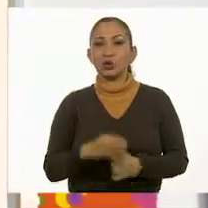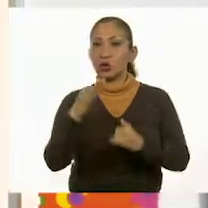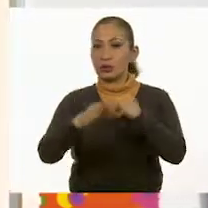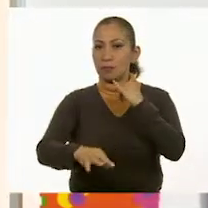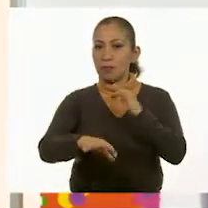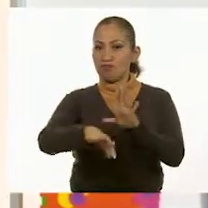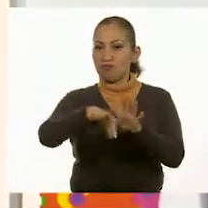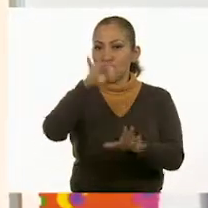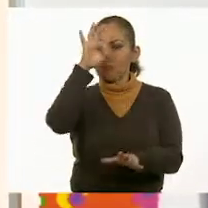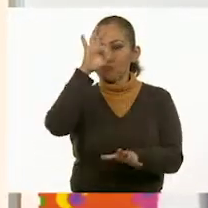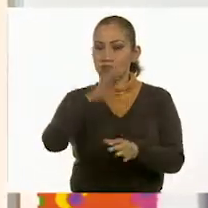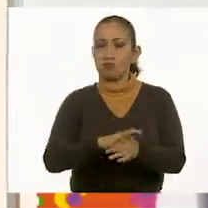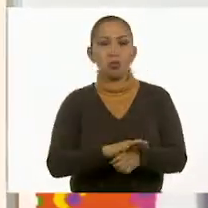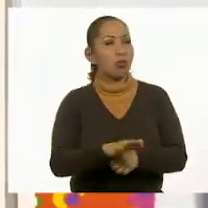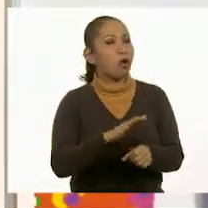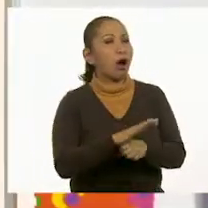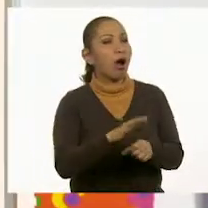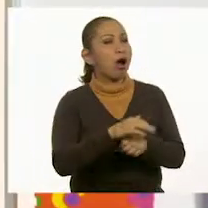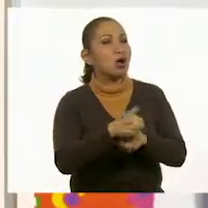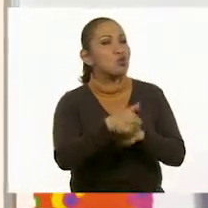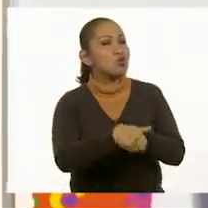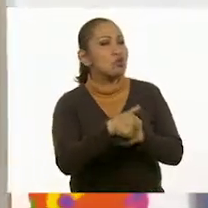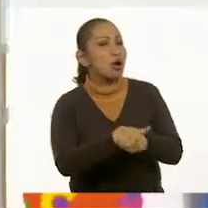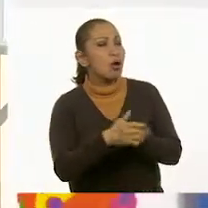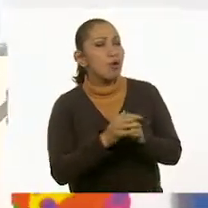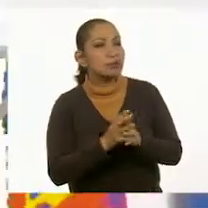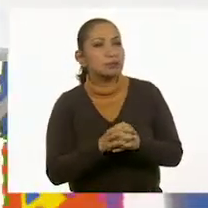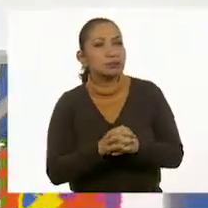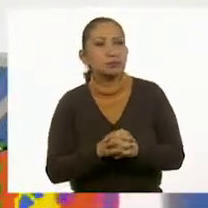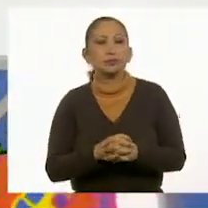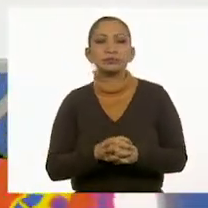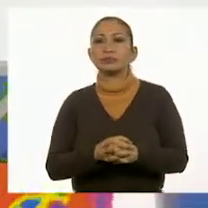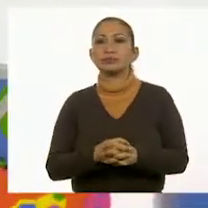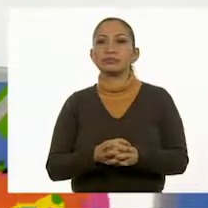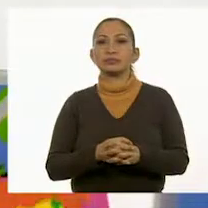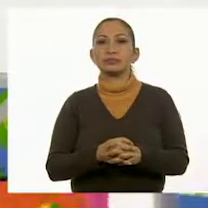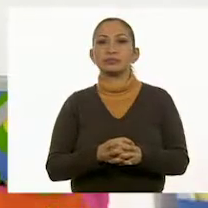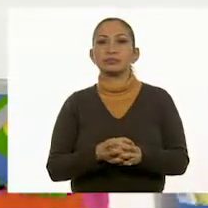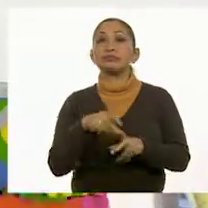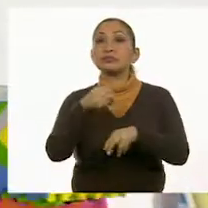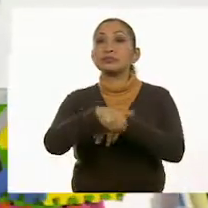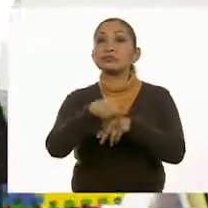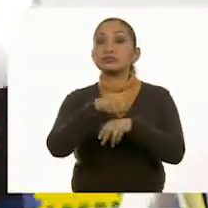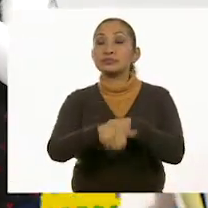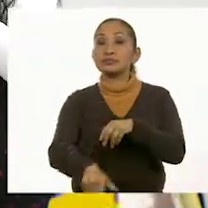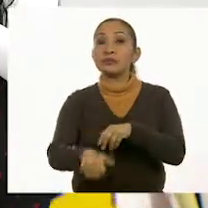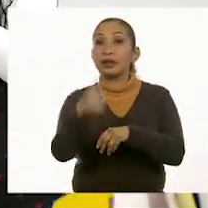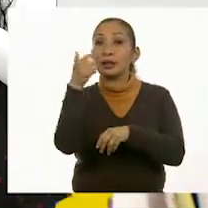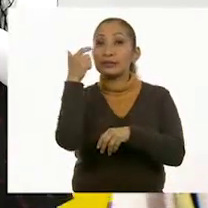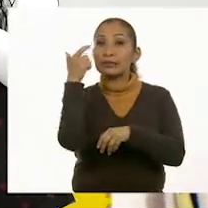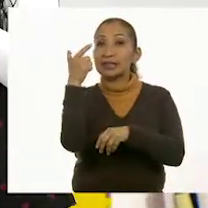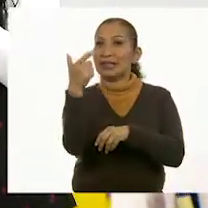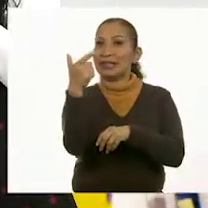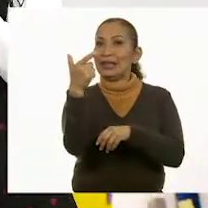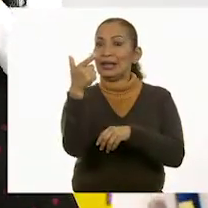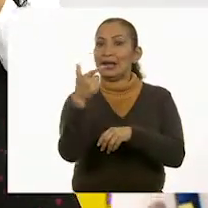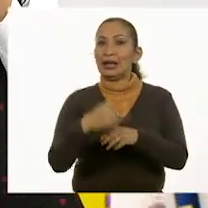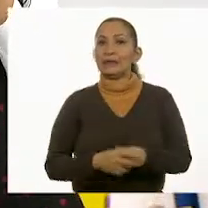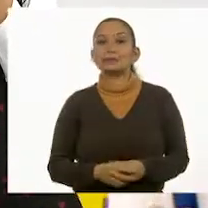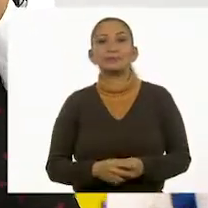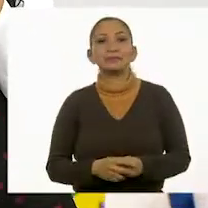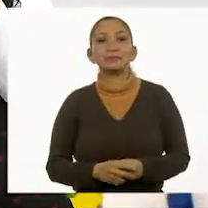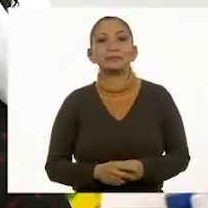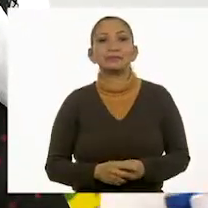papelito. ¿Cuál será el número que salga ahora? ¿Es el número? Siete. Siete.